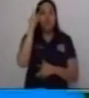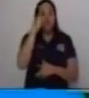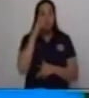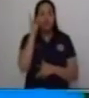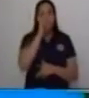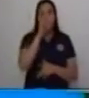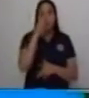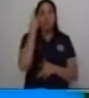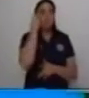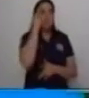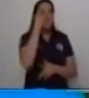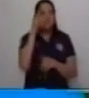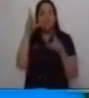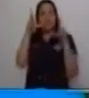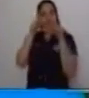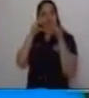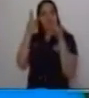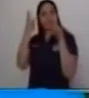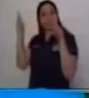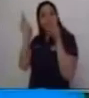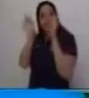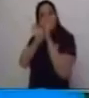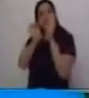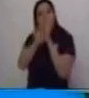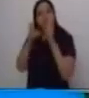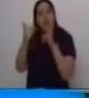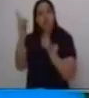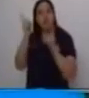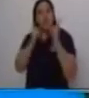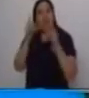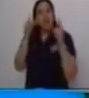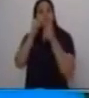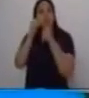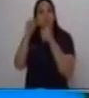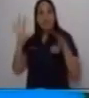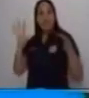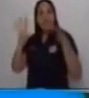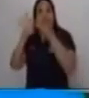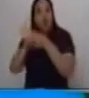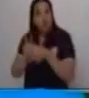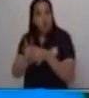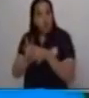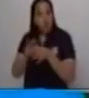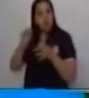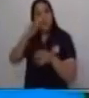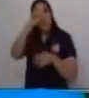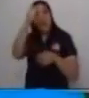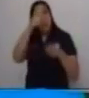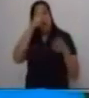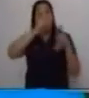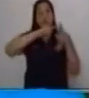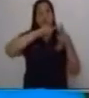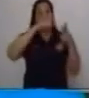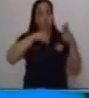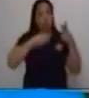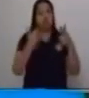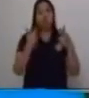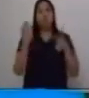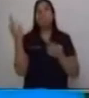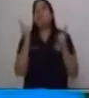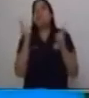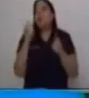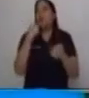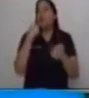adverbiales sus nexos son los adverbios de lugar de tiempo y de modo adjetivas